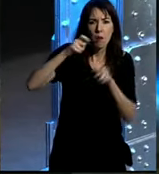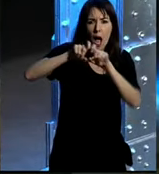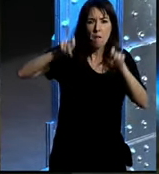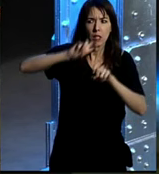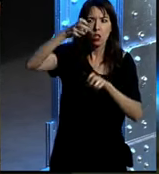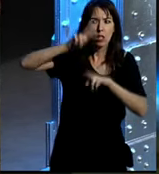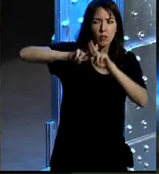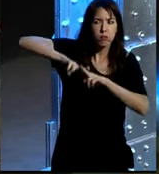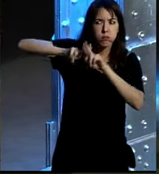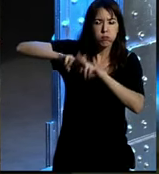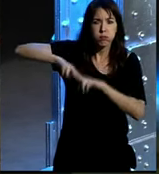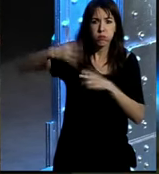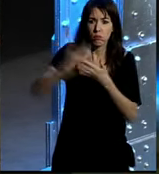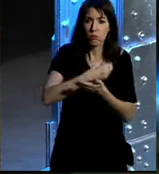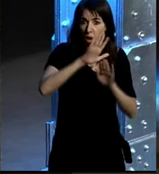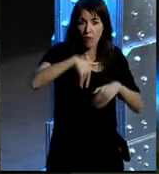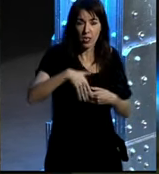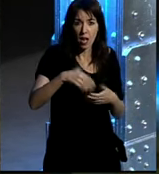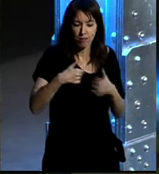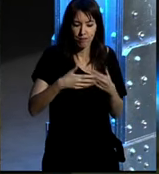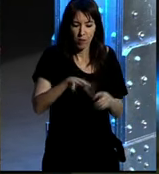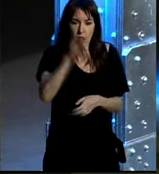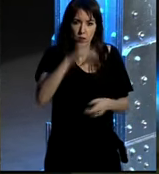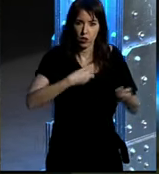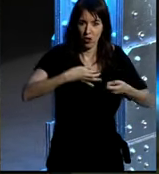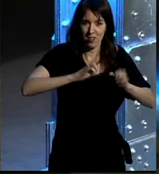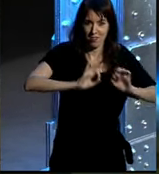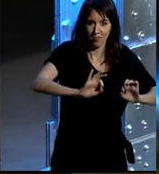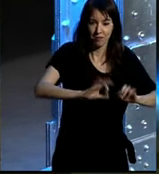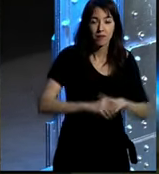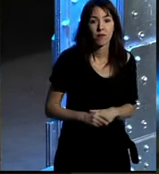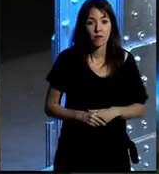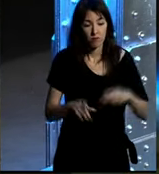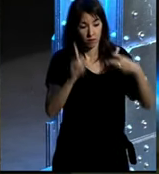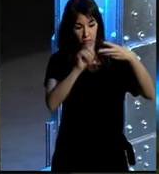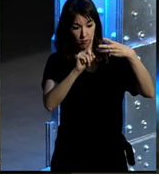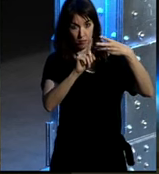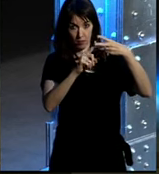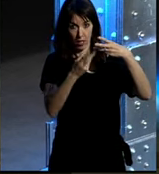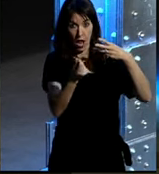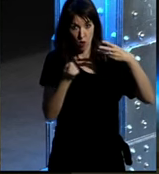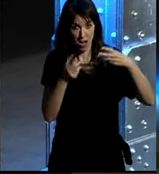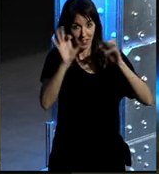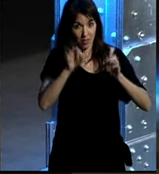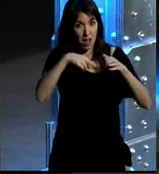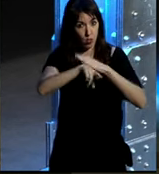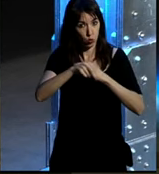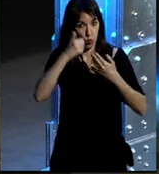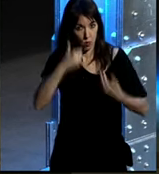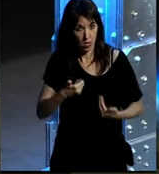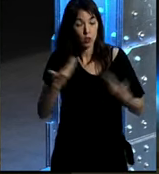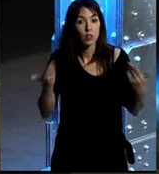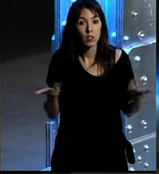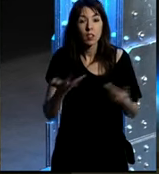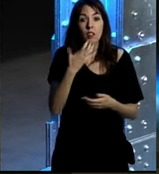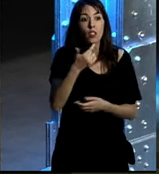empresas y entonces con eso tomas decisiones de negocio la de medio la de ahorrar costes en recursos humanos pues